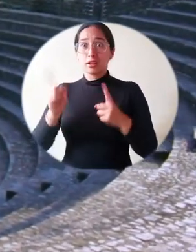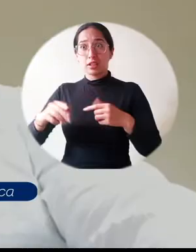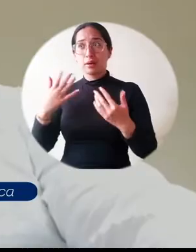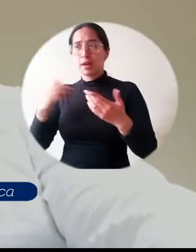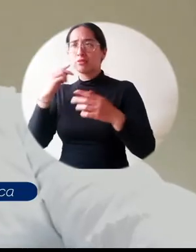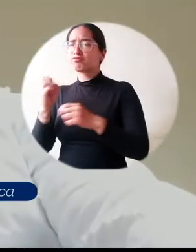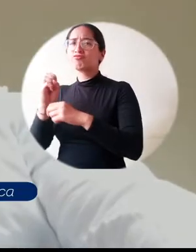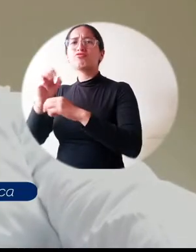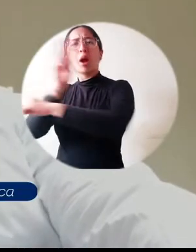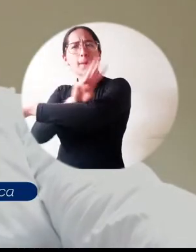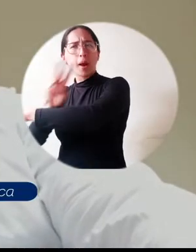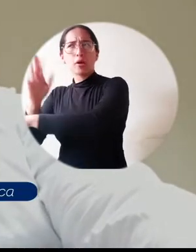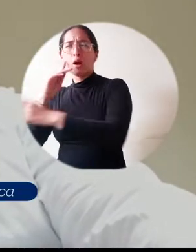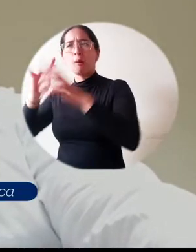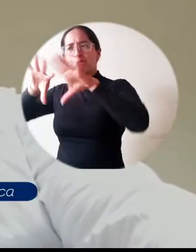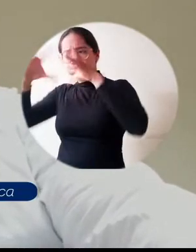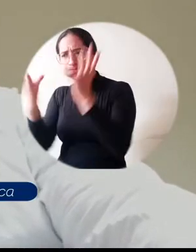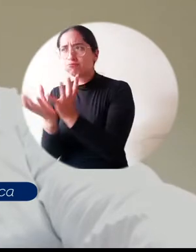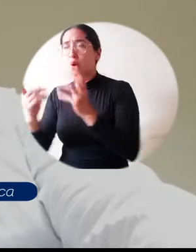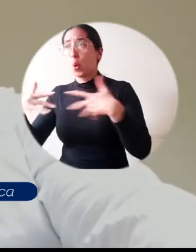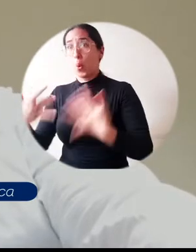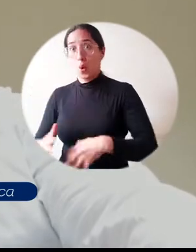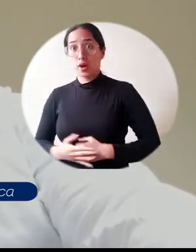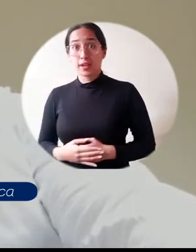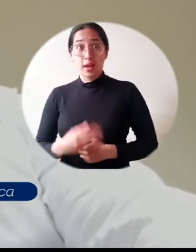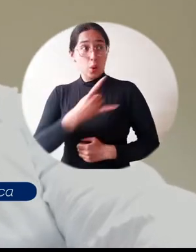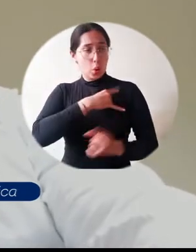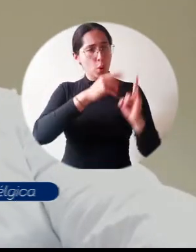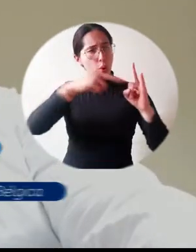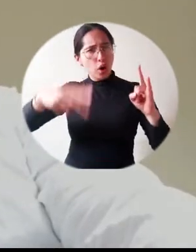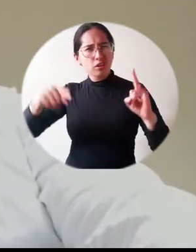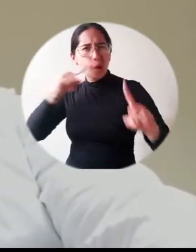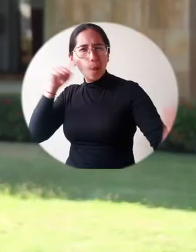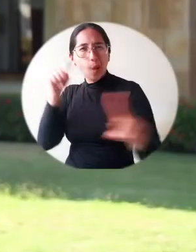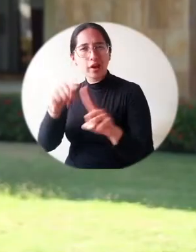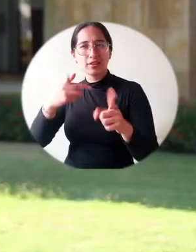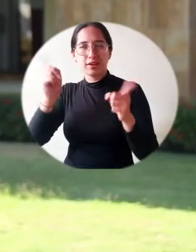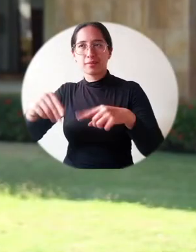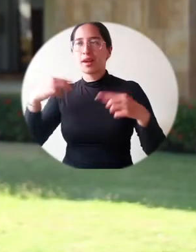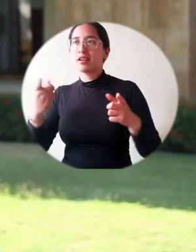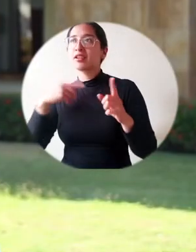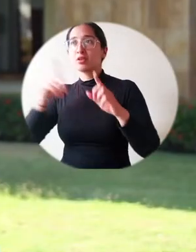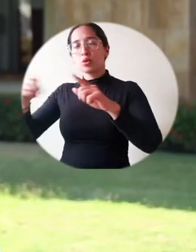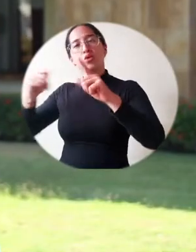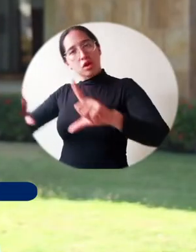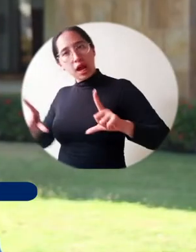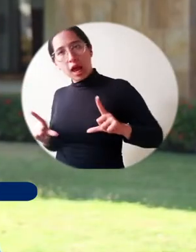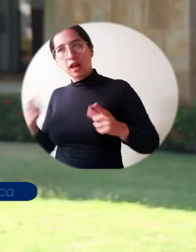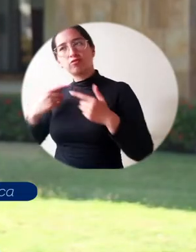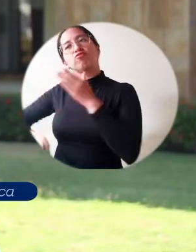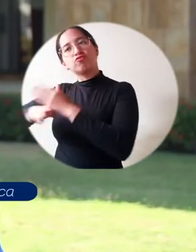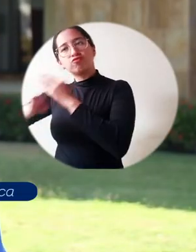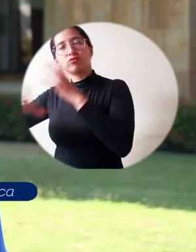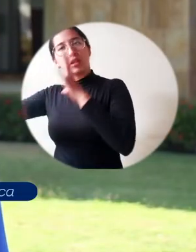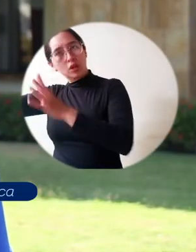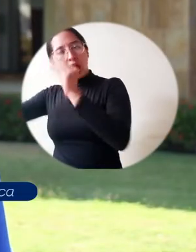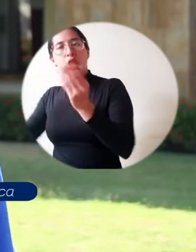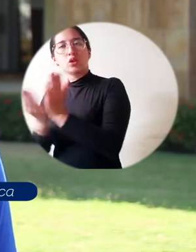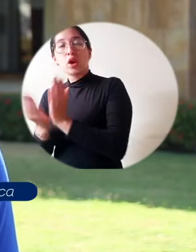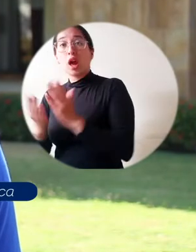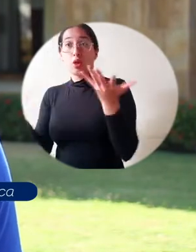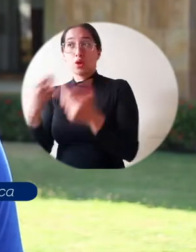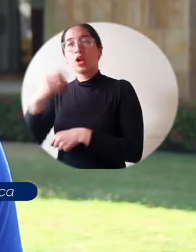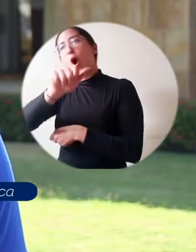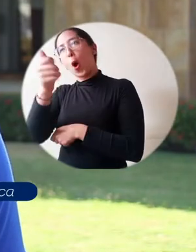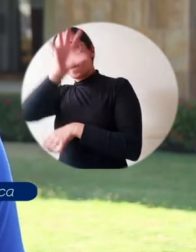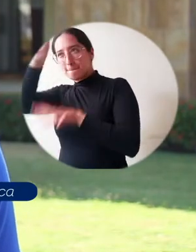de aprender nuevos idiomas, de desarrollar un network global. La Universidad del Magdalena está apostándole muchísimo a lo que es la